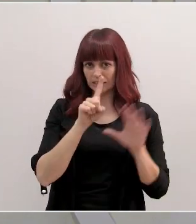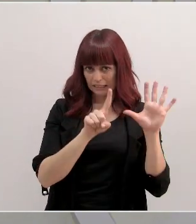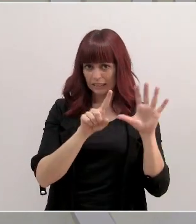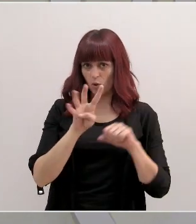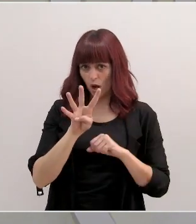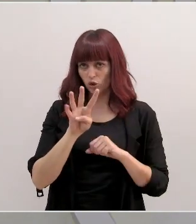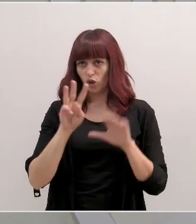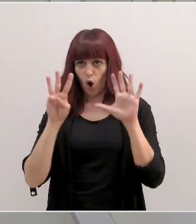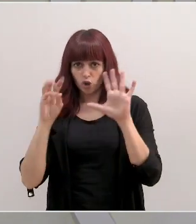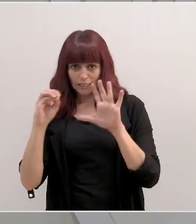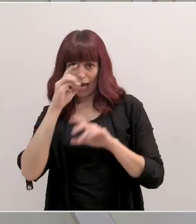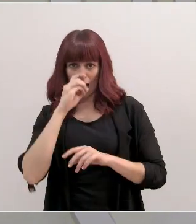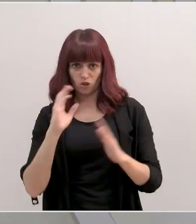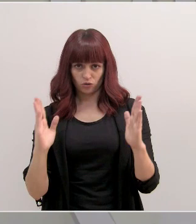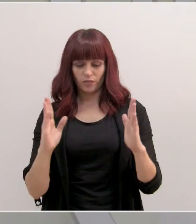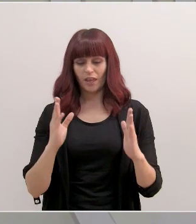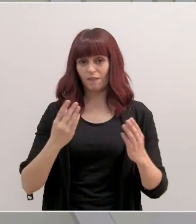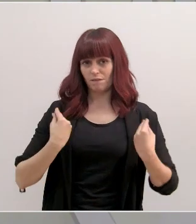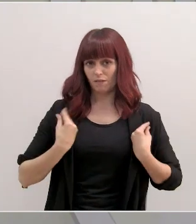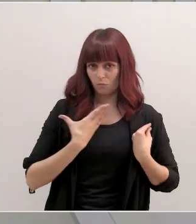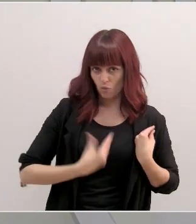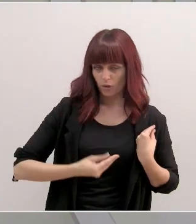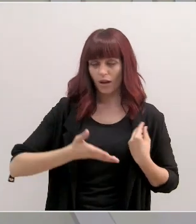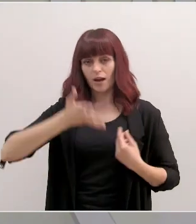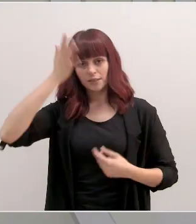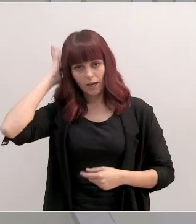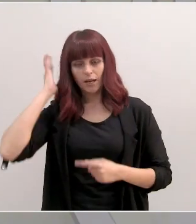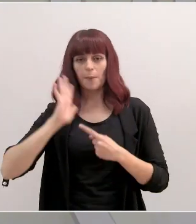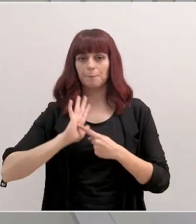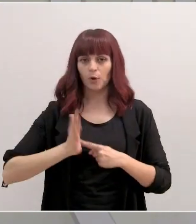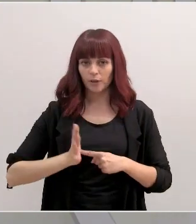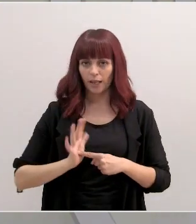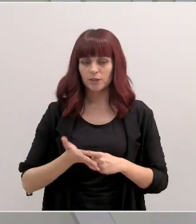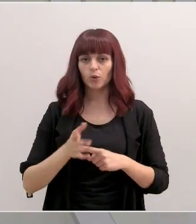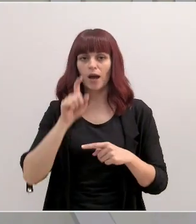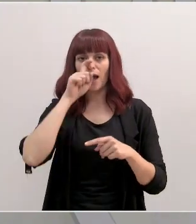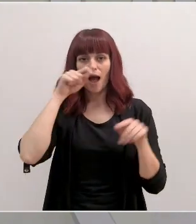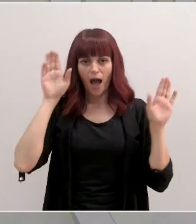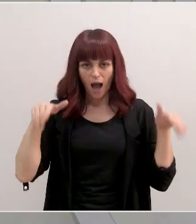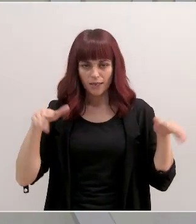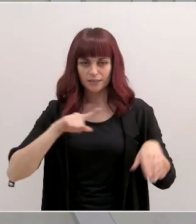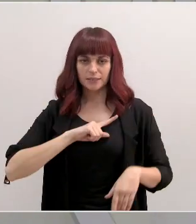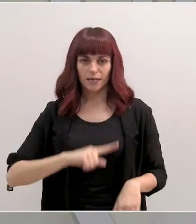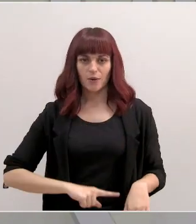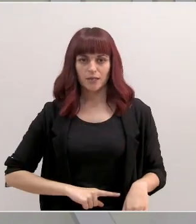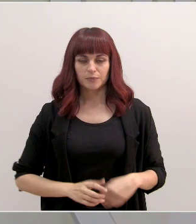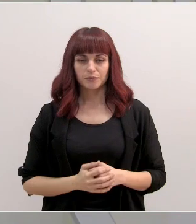años de edad de las localidades de Murcia, Cartagena, Molina de Segura, Águilas y Caravaca.